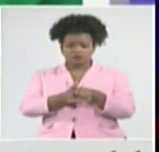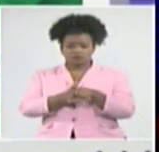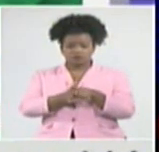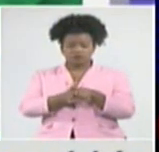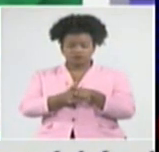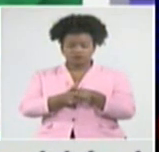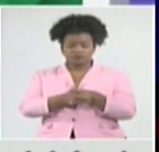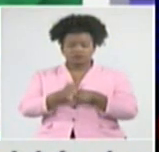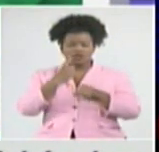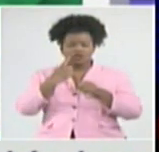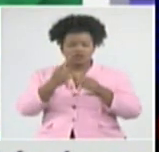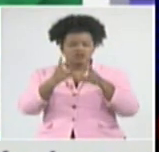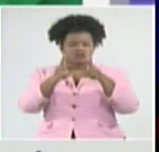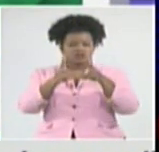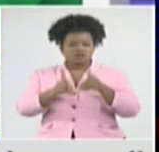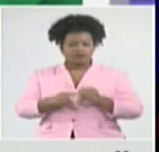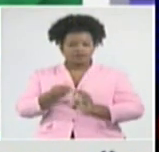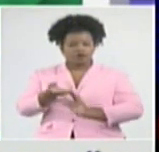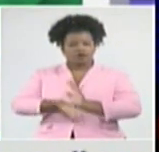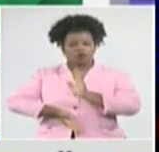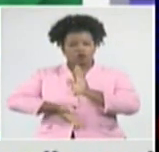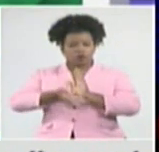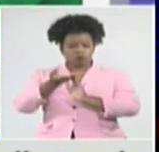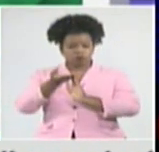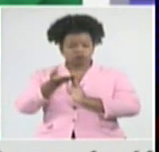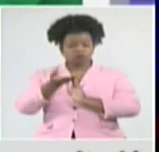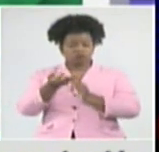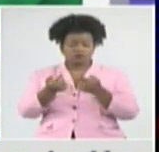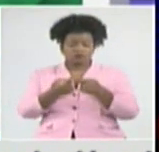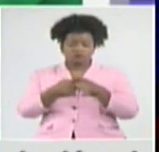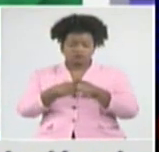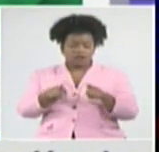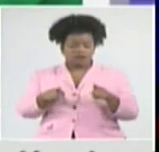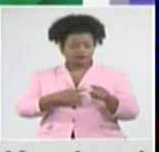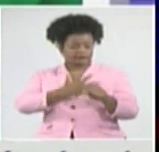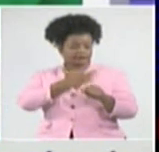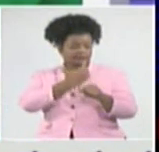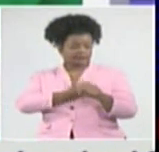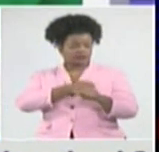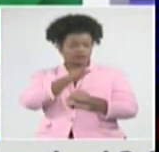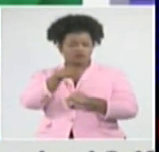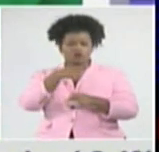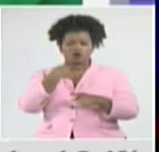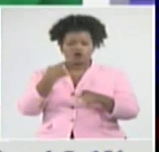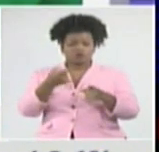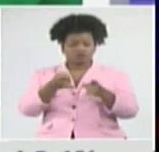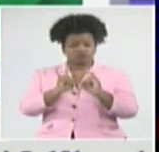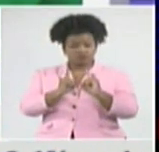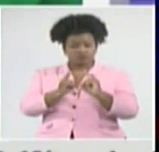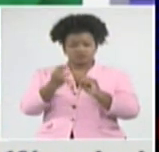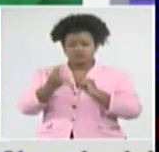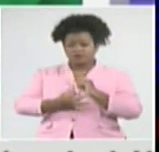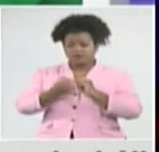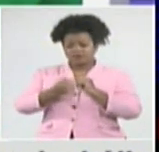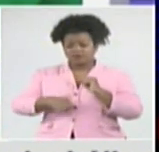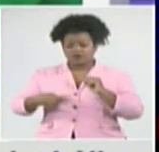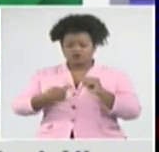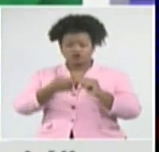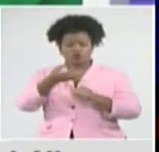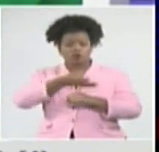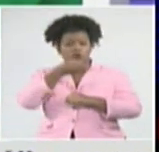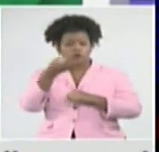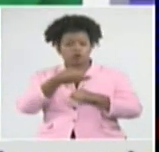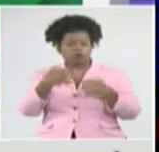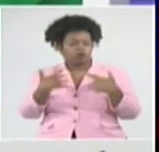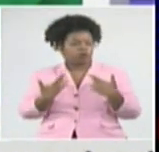muy elevada de casos que lamentablemente fallecen, que como siempre analizamos al final, teniendo en cuenta el